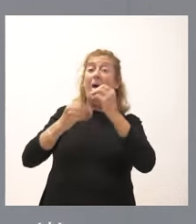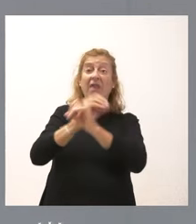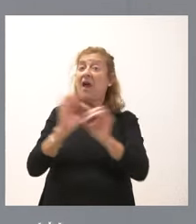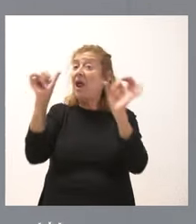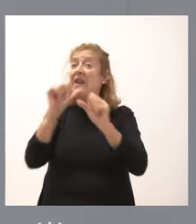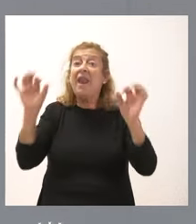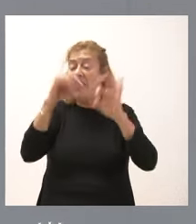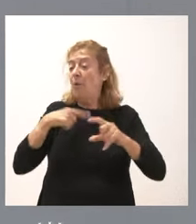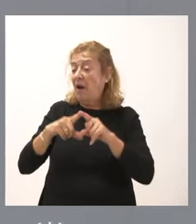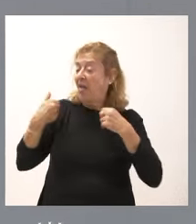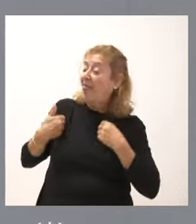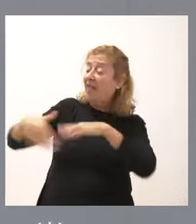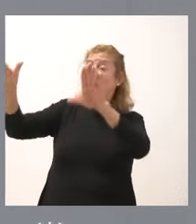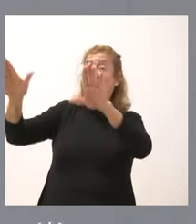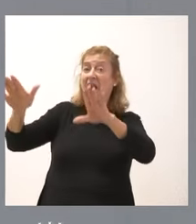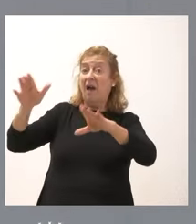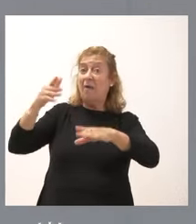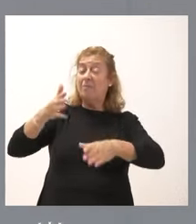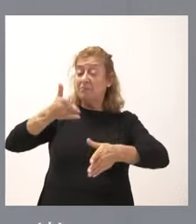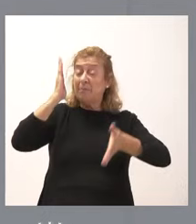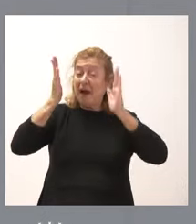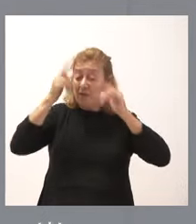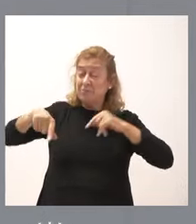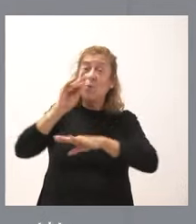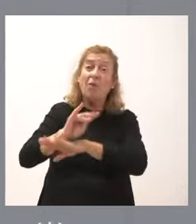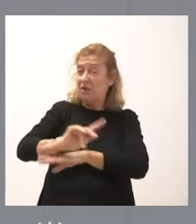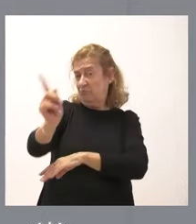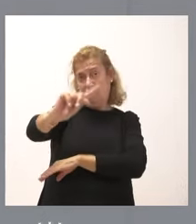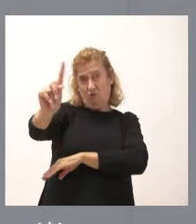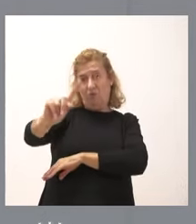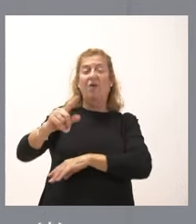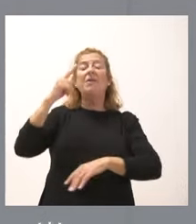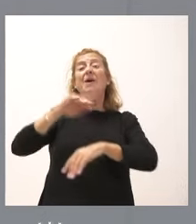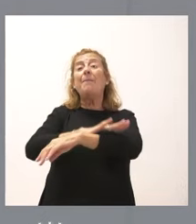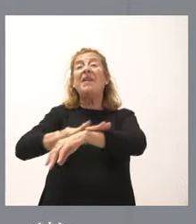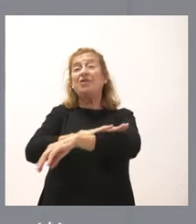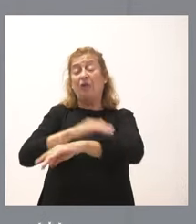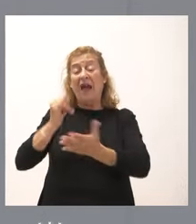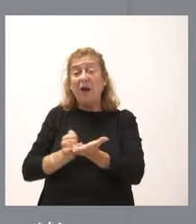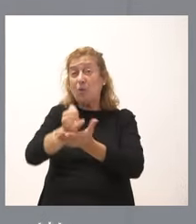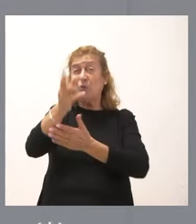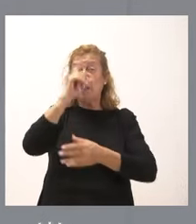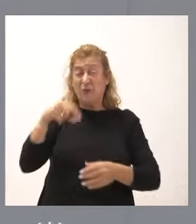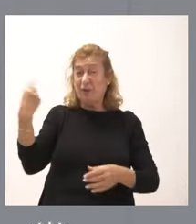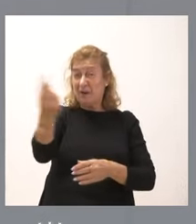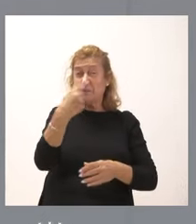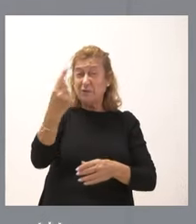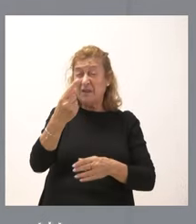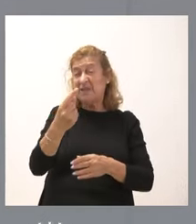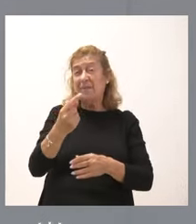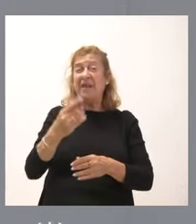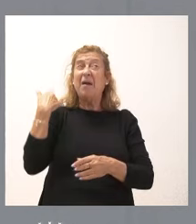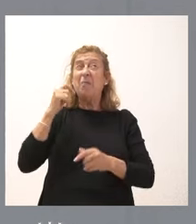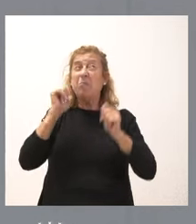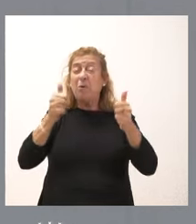no íbamos a dejar solos a los ganaderos. El ministro de Agricultura, recordarán ustedes, que en los primeros días del mes